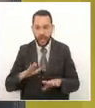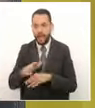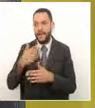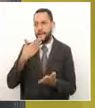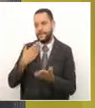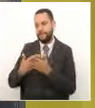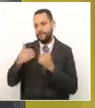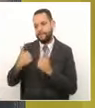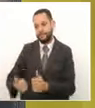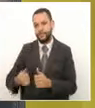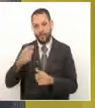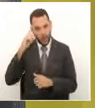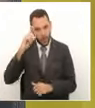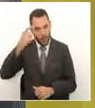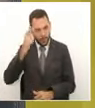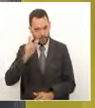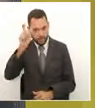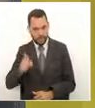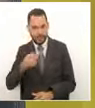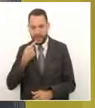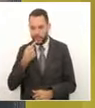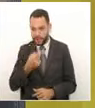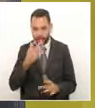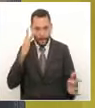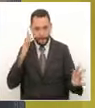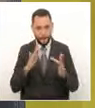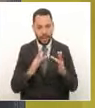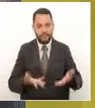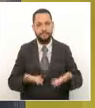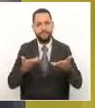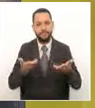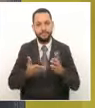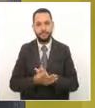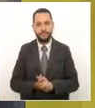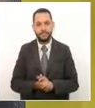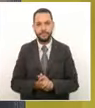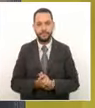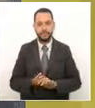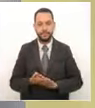de 100.2 FM, tu radio, con enlace a otros importantes medios de comunicación.